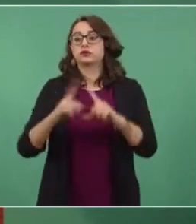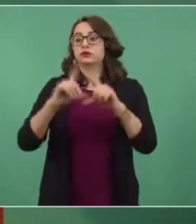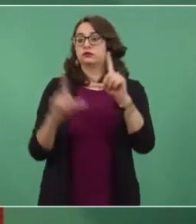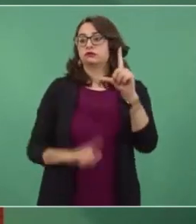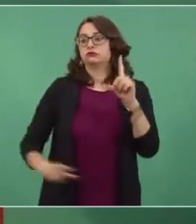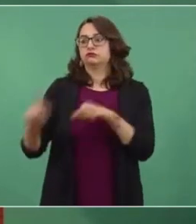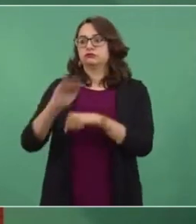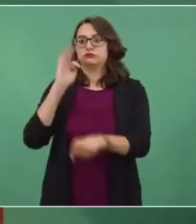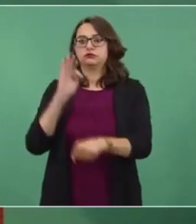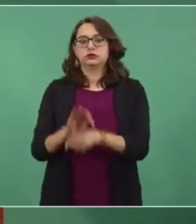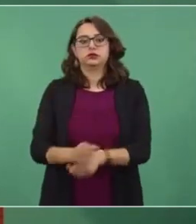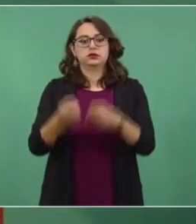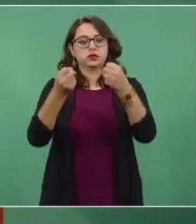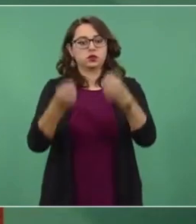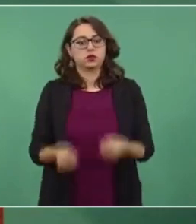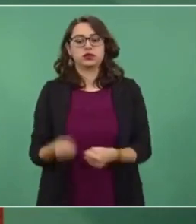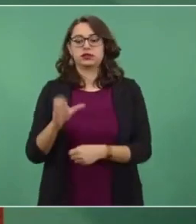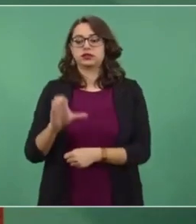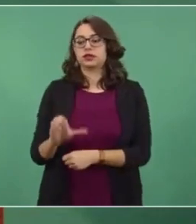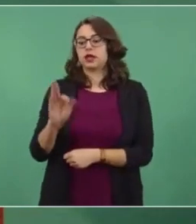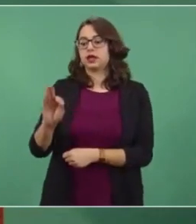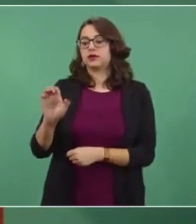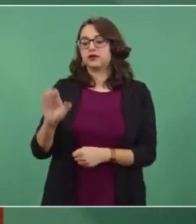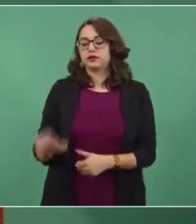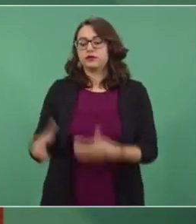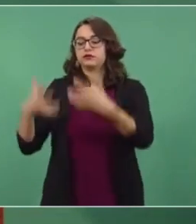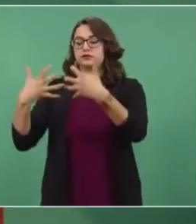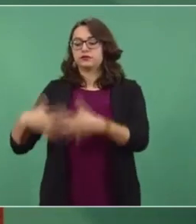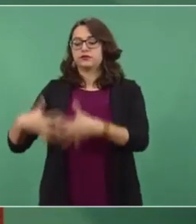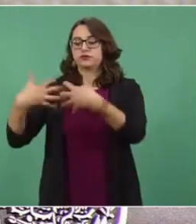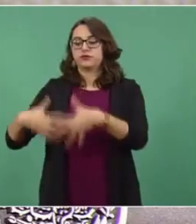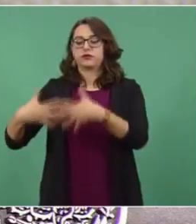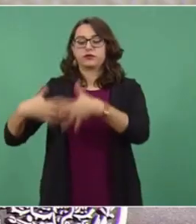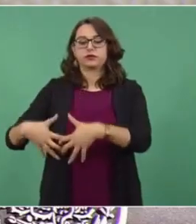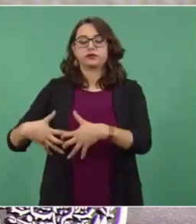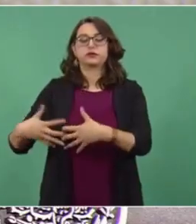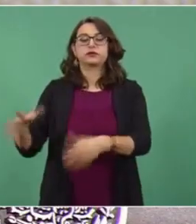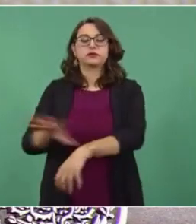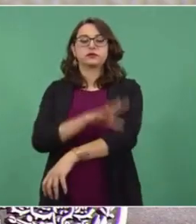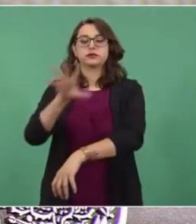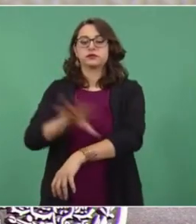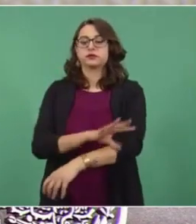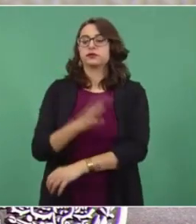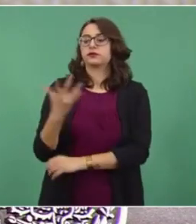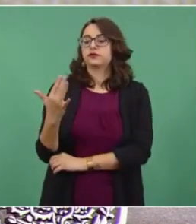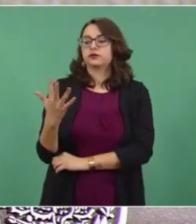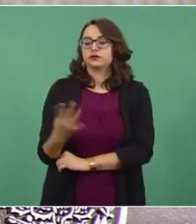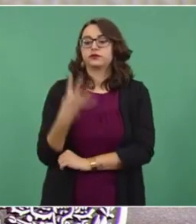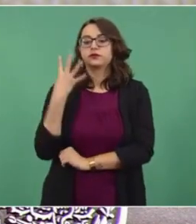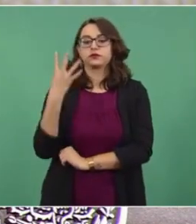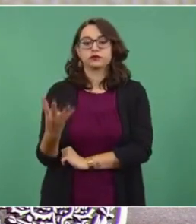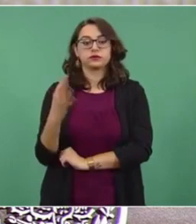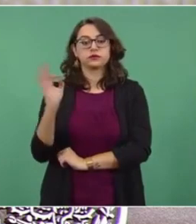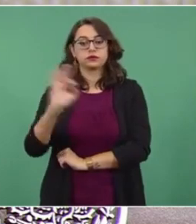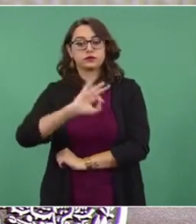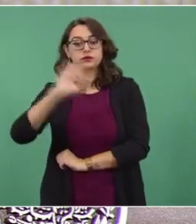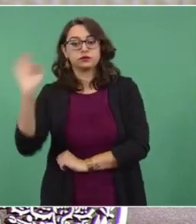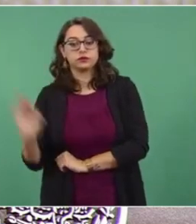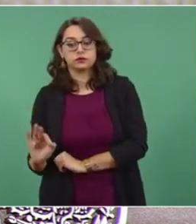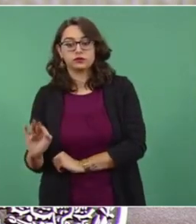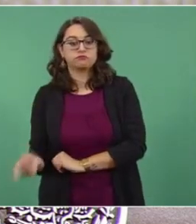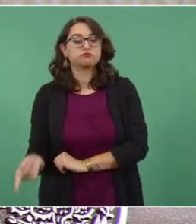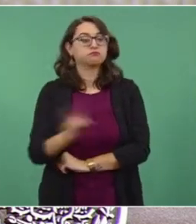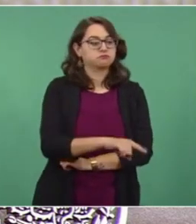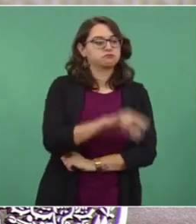La CFE generará como mínimo el 54 por ciento y los